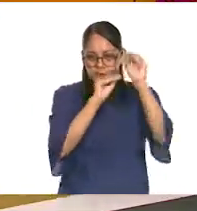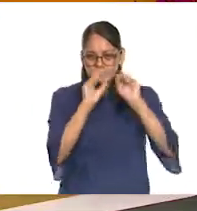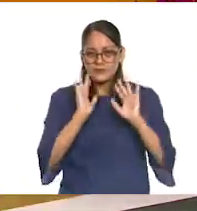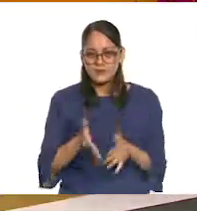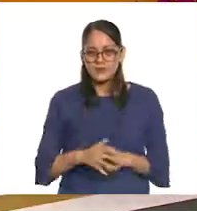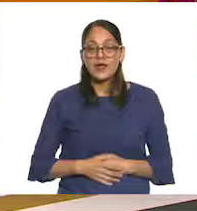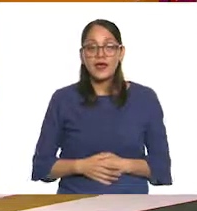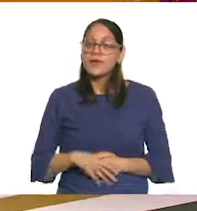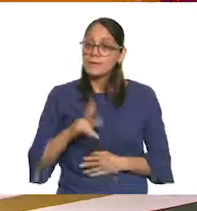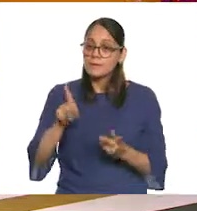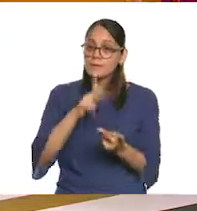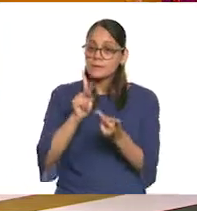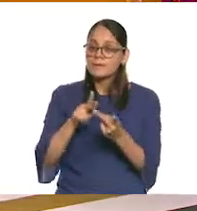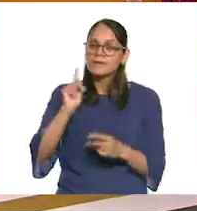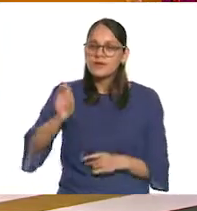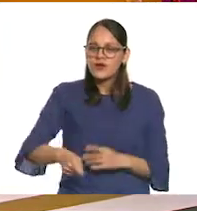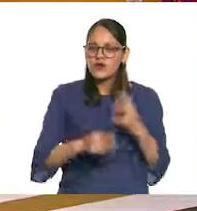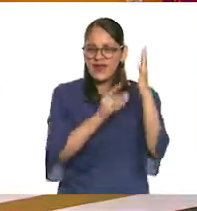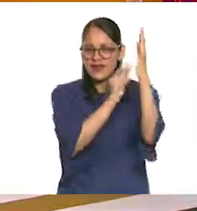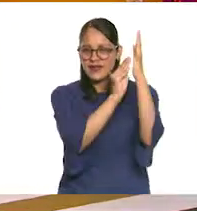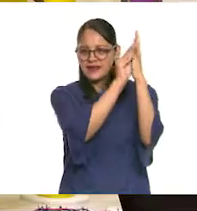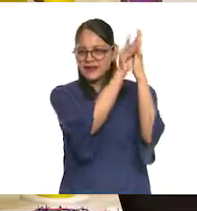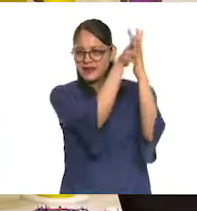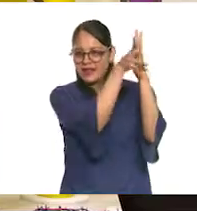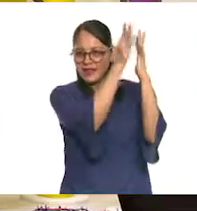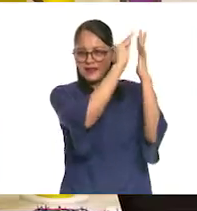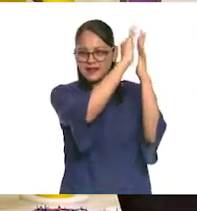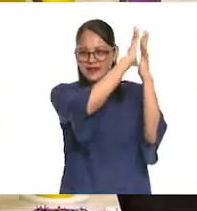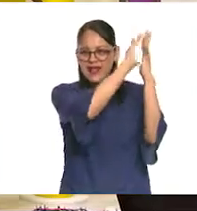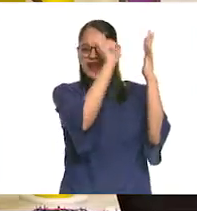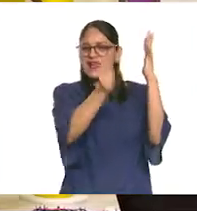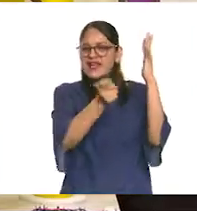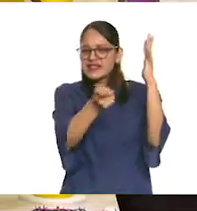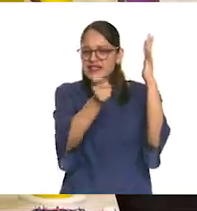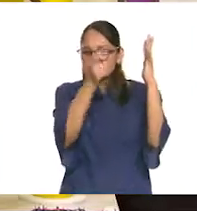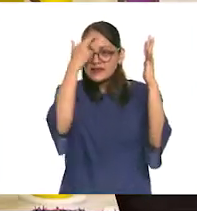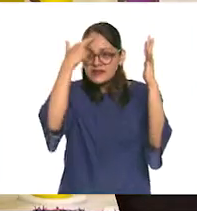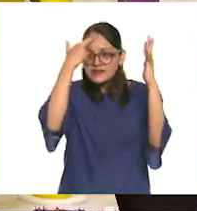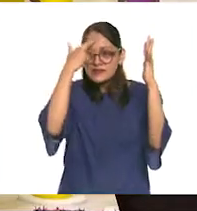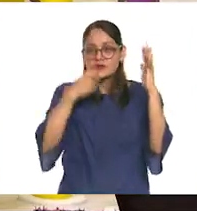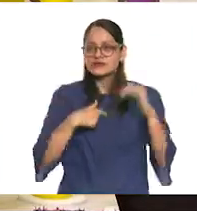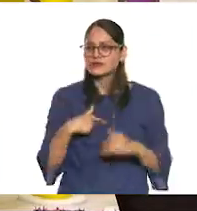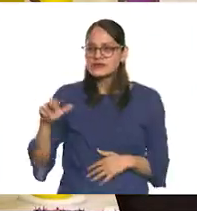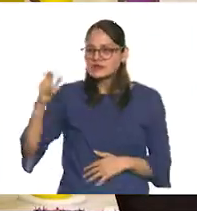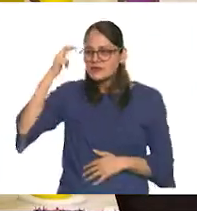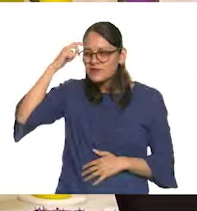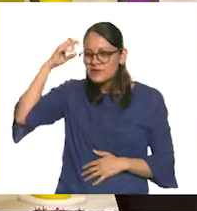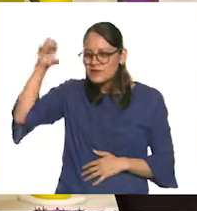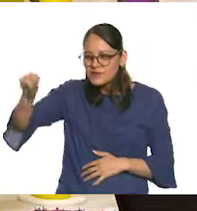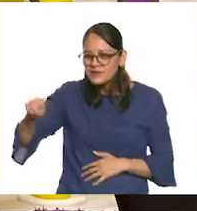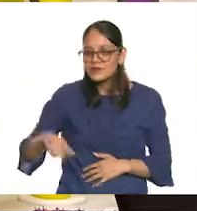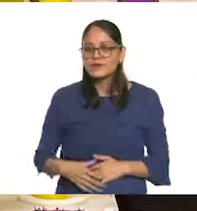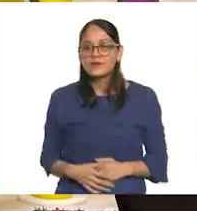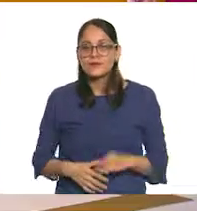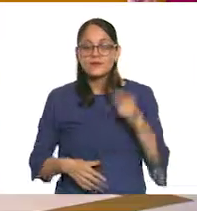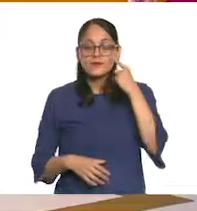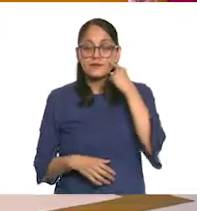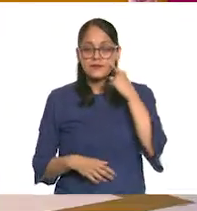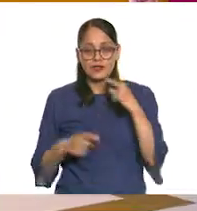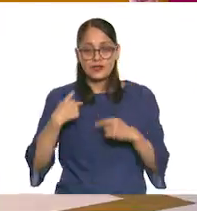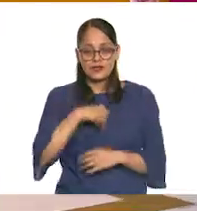Perfecto, Sarah. ¿Recuerdas que simbolizaban las ramas? Recuérdame, Iván, porque tengo tantas ideas en la cabeza. Bueno,